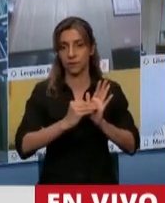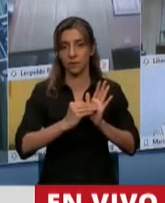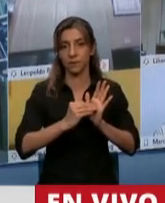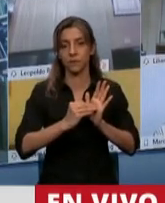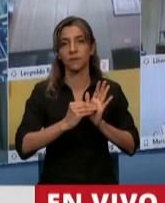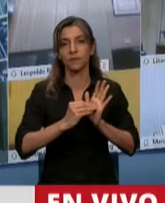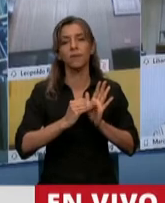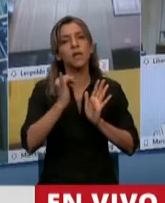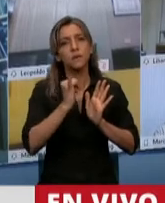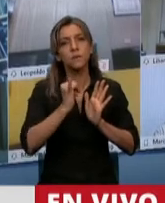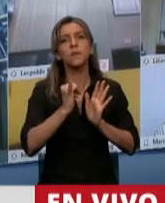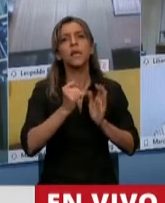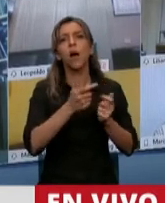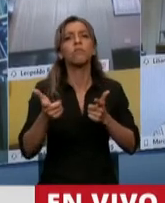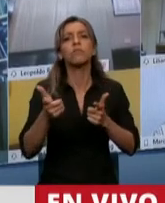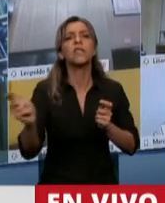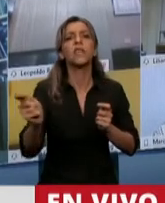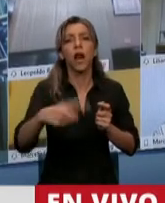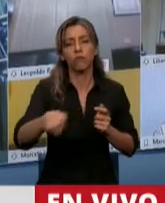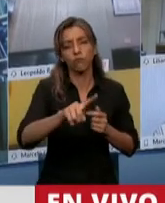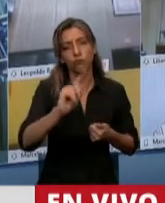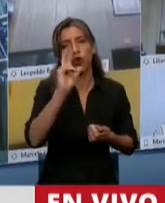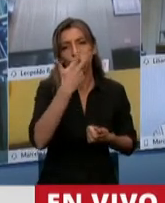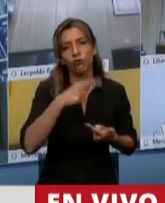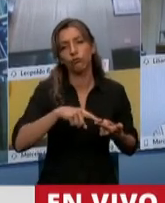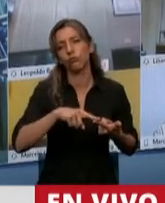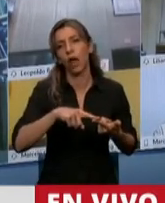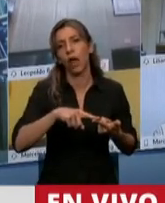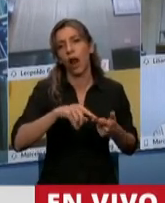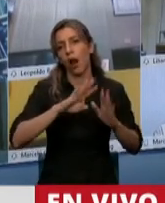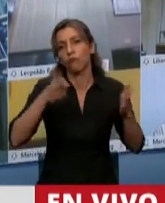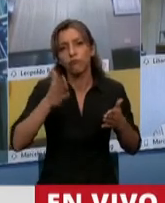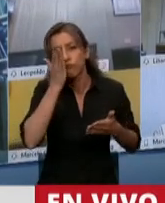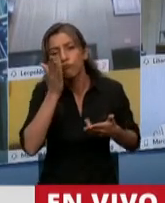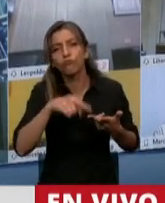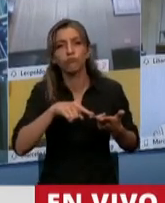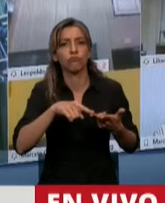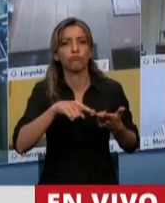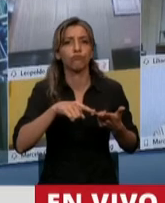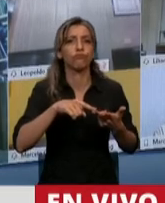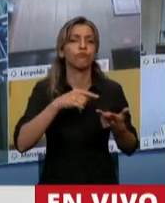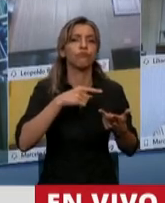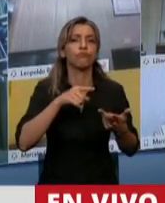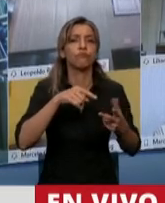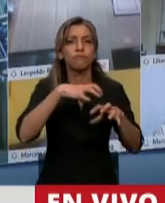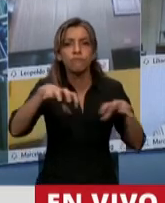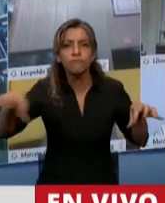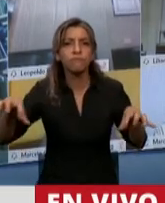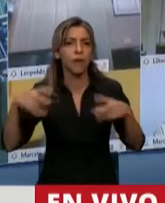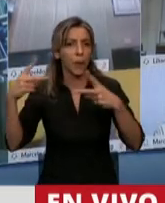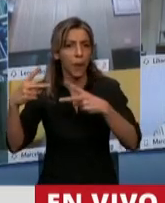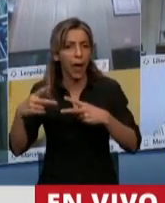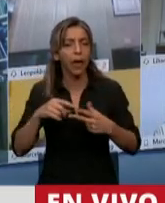de servicios de alojamiento, lógicamente, hoteles, hospedajes, cabañas, agencias de viajes también,